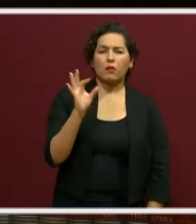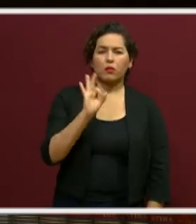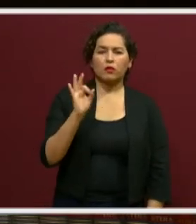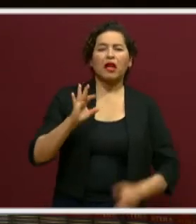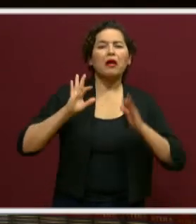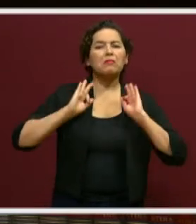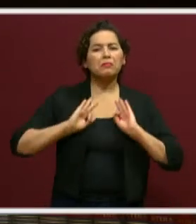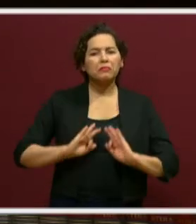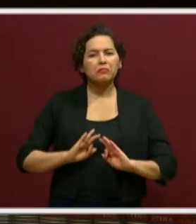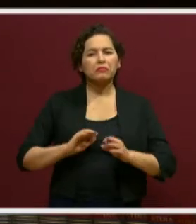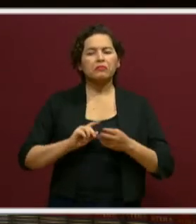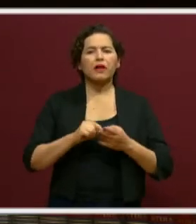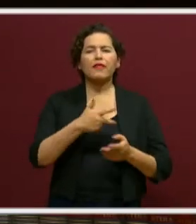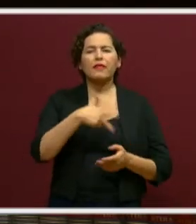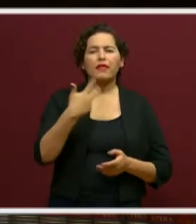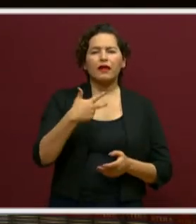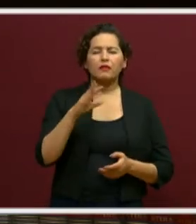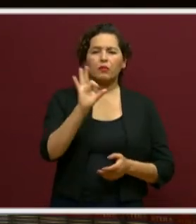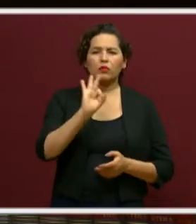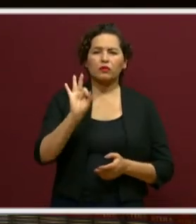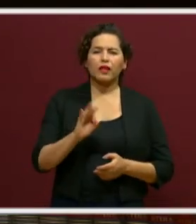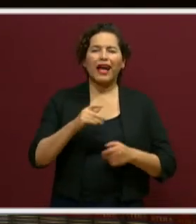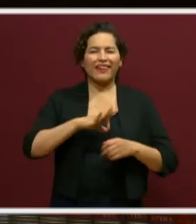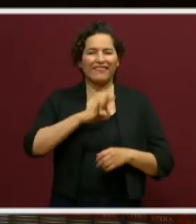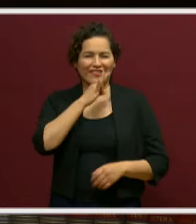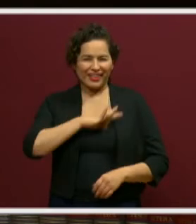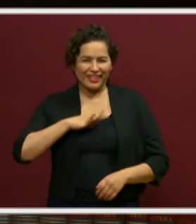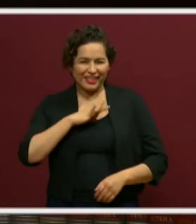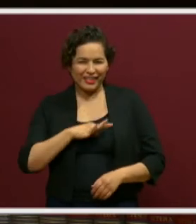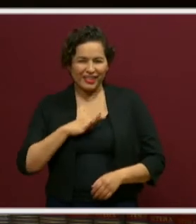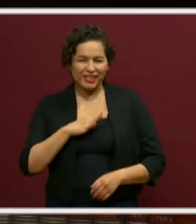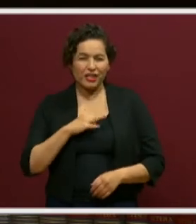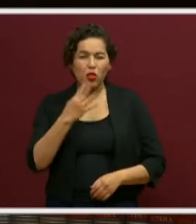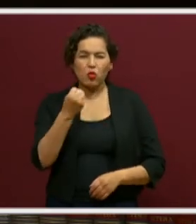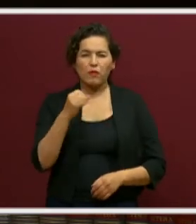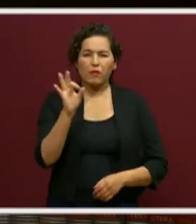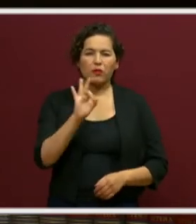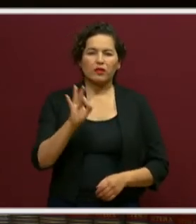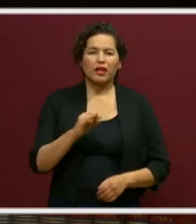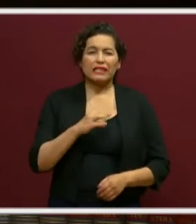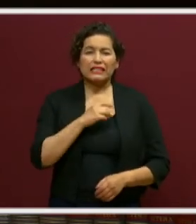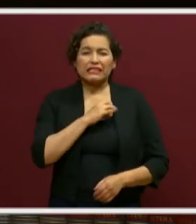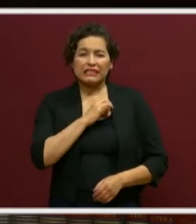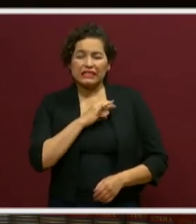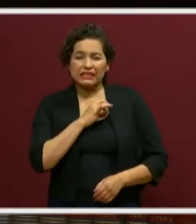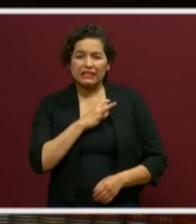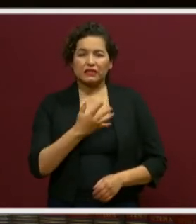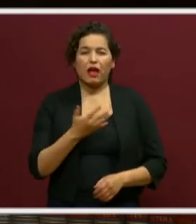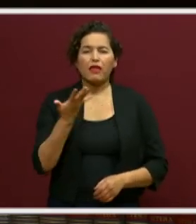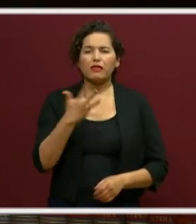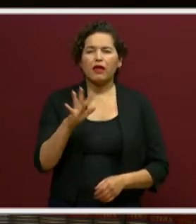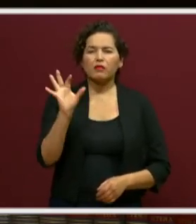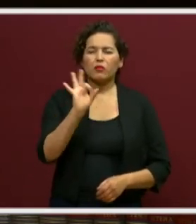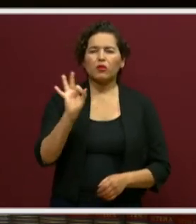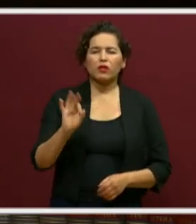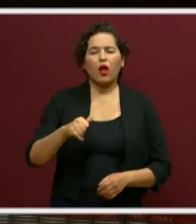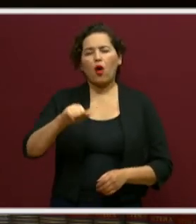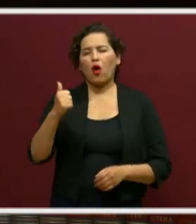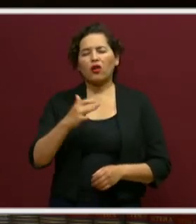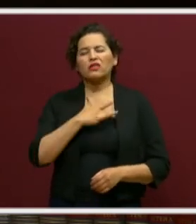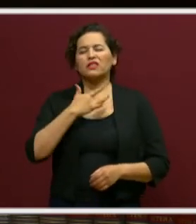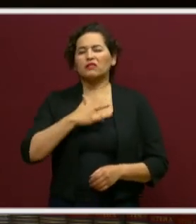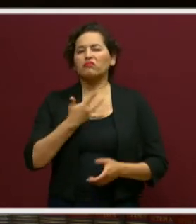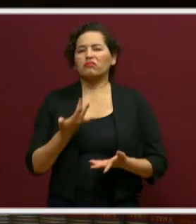13% feliz y el 9% miedoso o miedosa. El 10% refirió otro sentimiento.